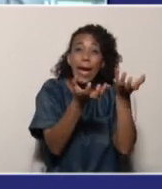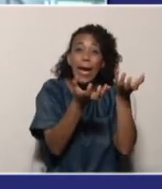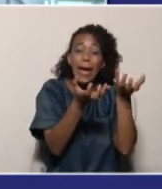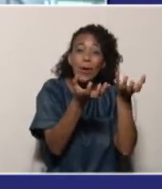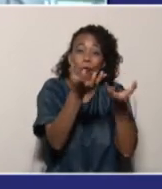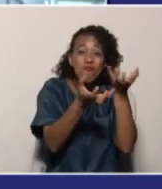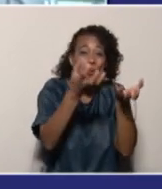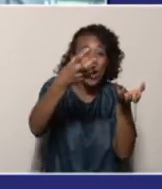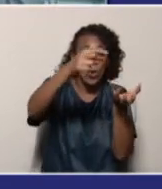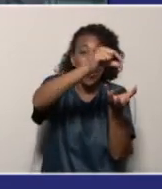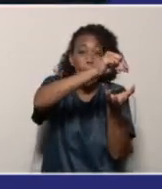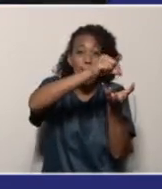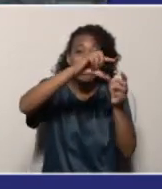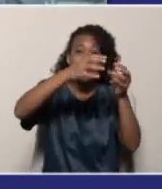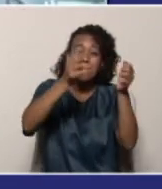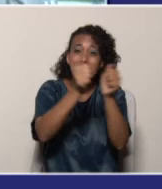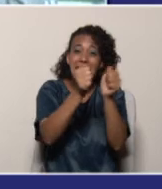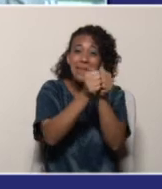al fuego.